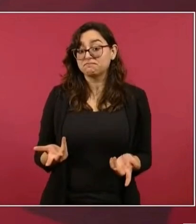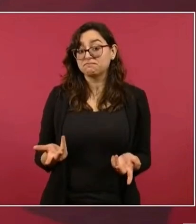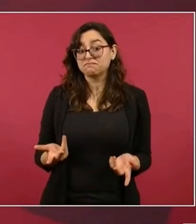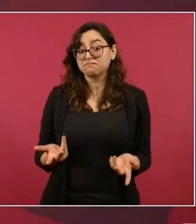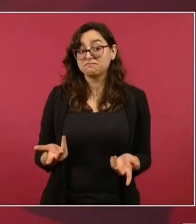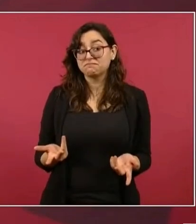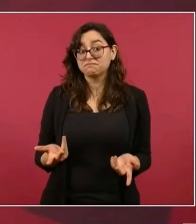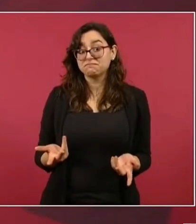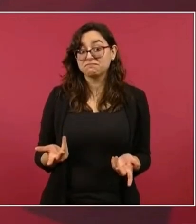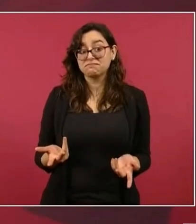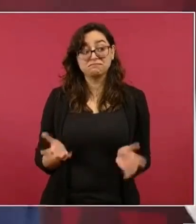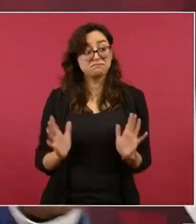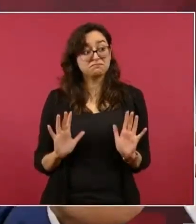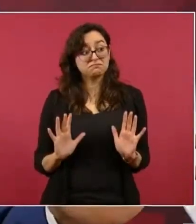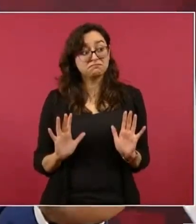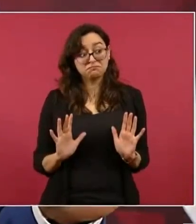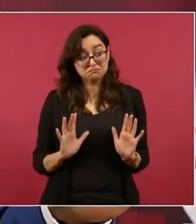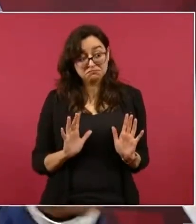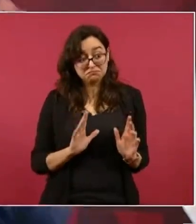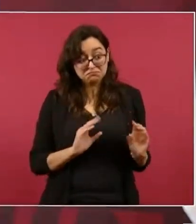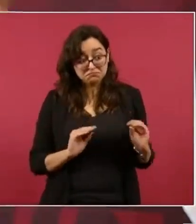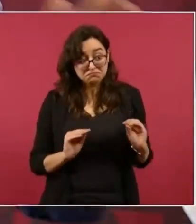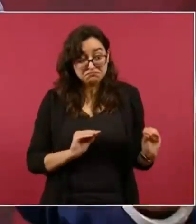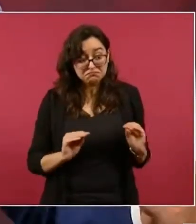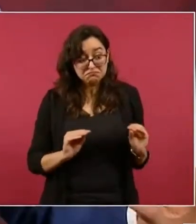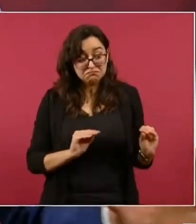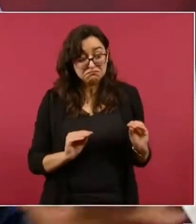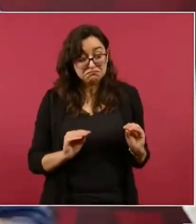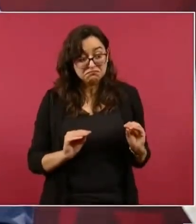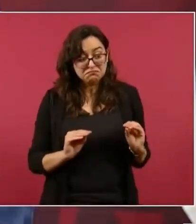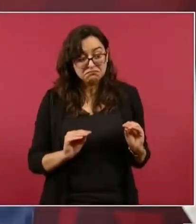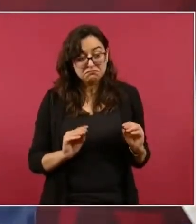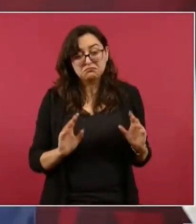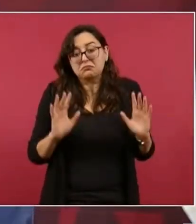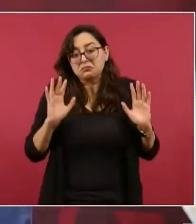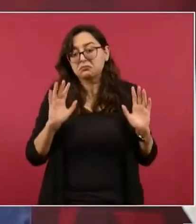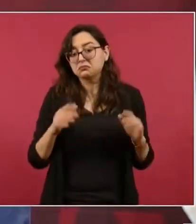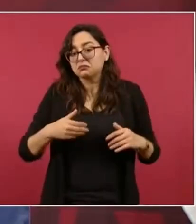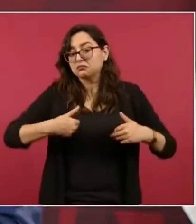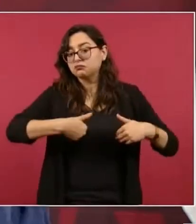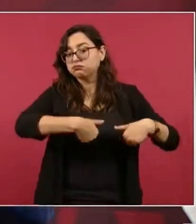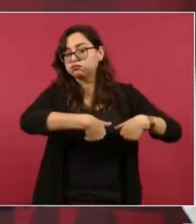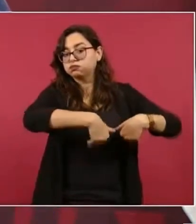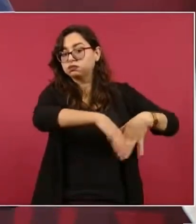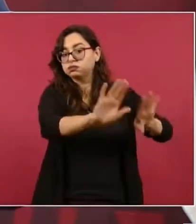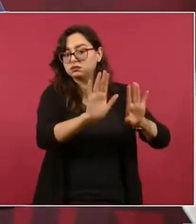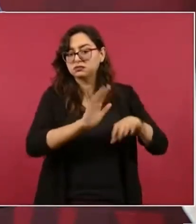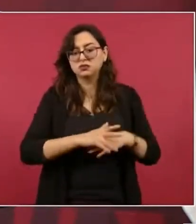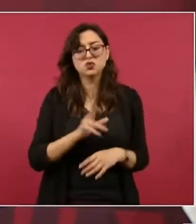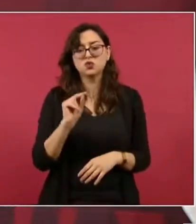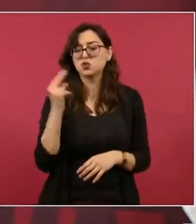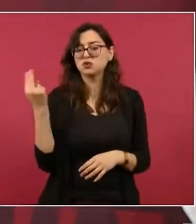entonces pues ¿para qué cancelo? no